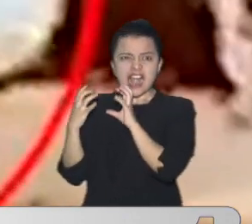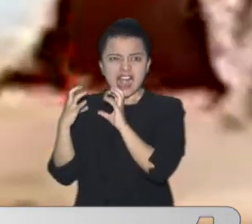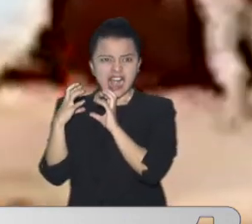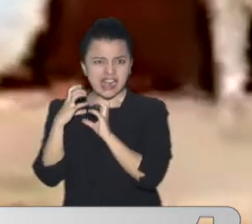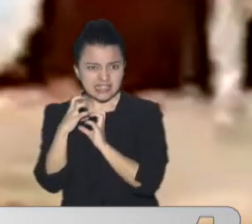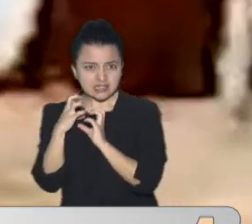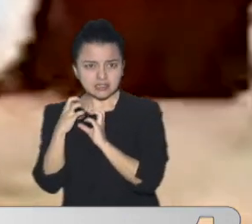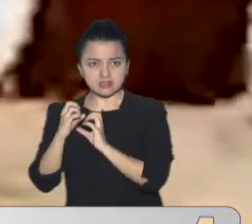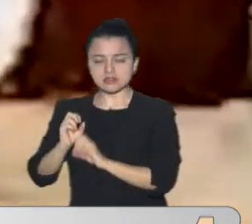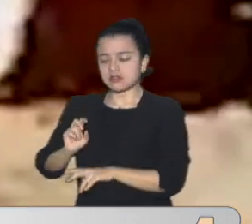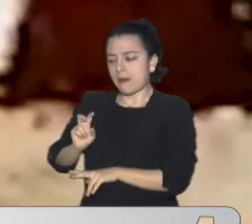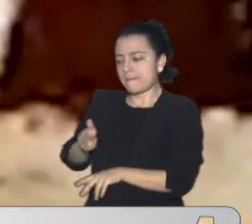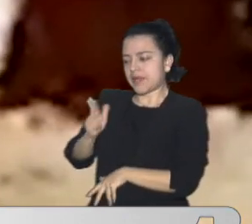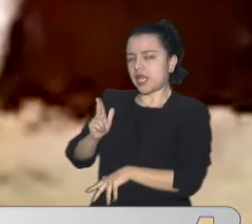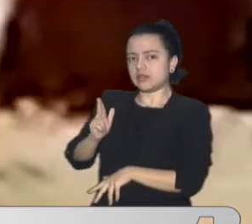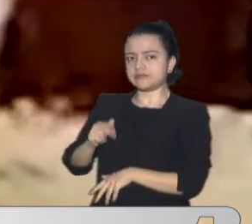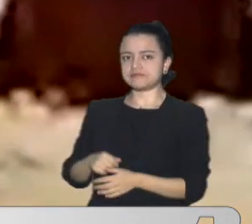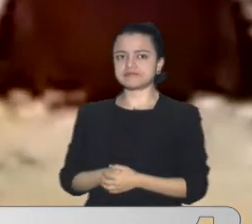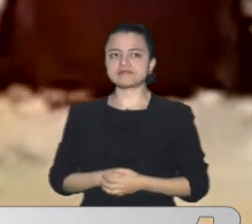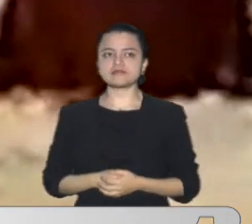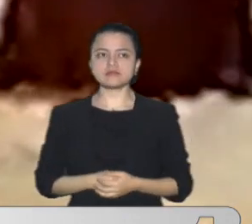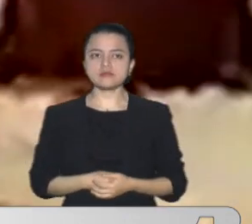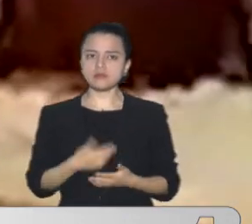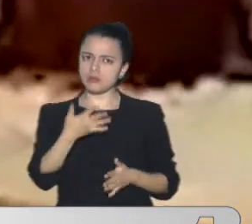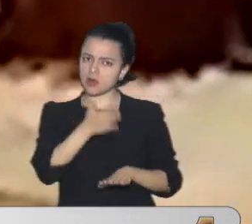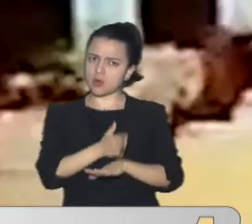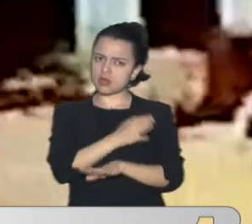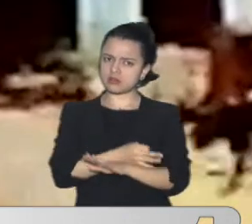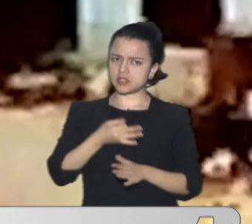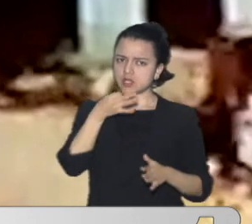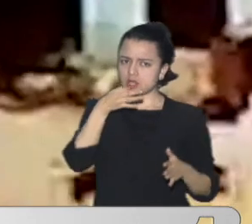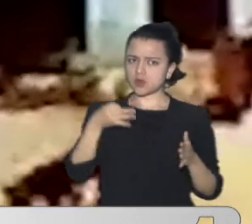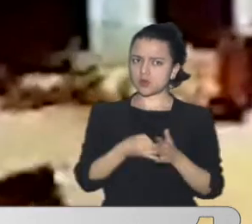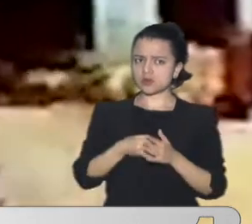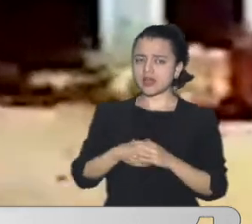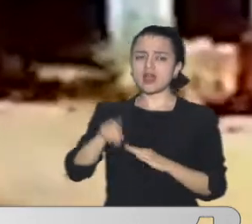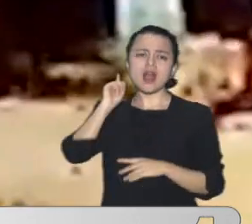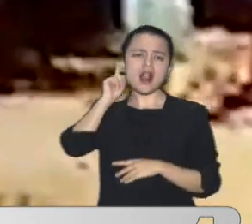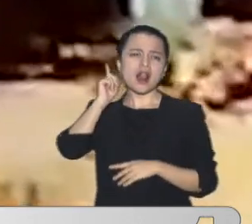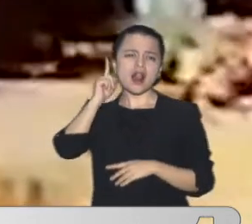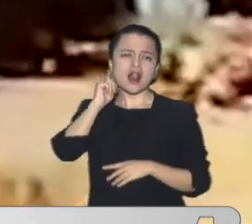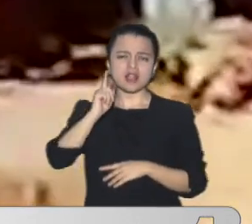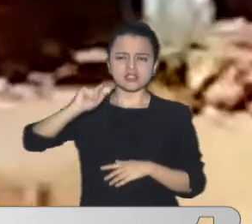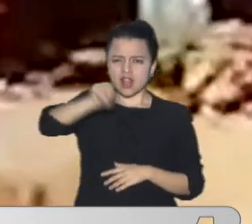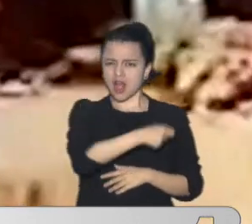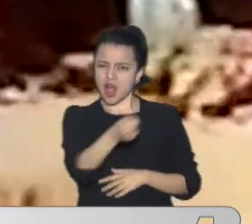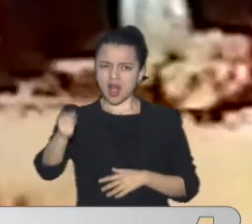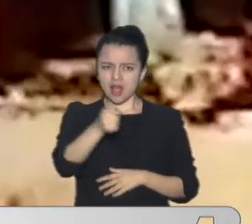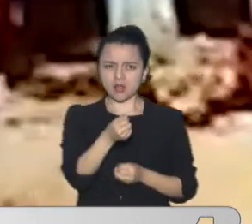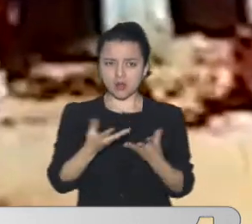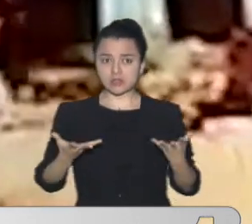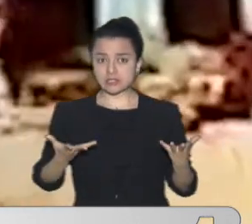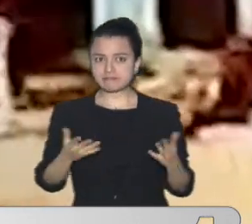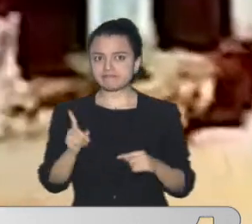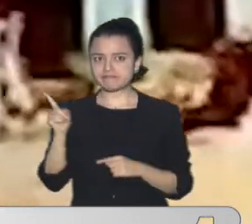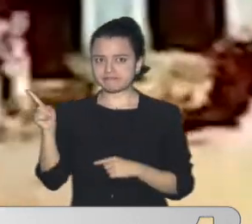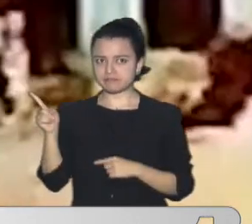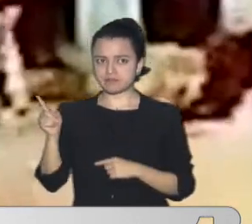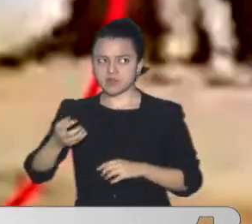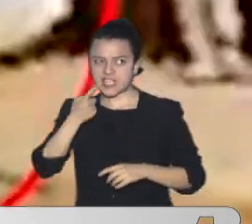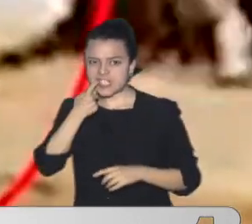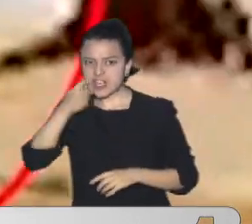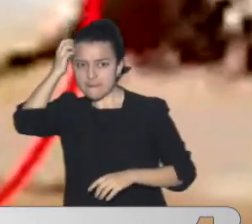Que estaba En aparente Estado de embriaguez Al llegar Los uniformados Al lugar Se presentó Un enfrentamiento Con el sujeto Quien lanzó Una piedra Al